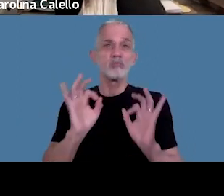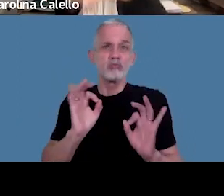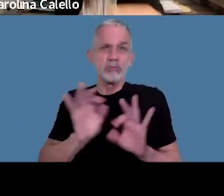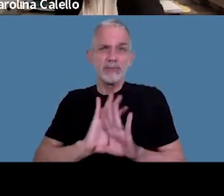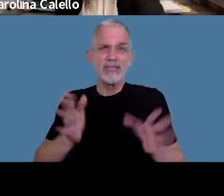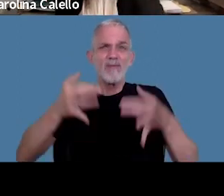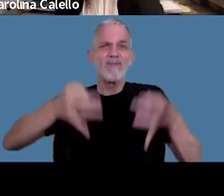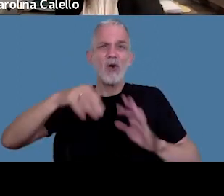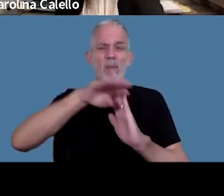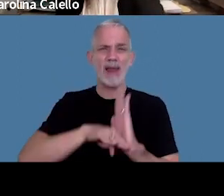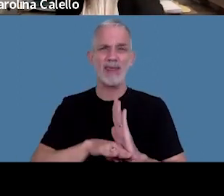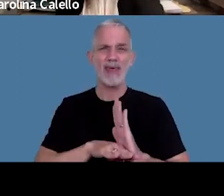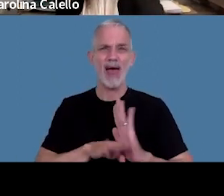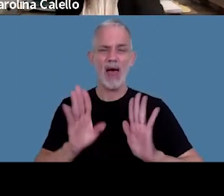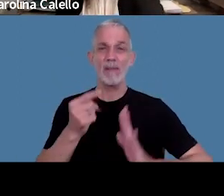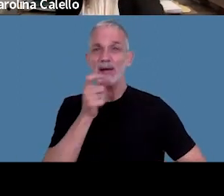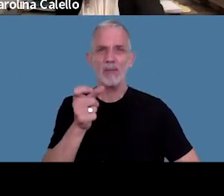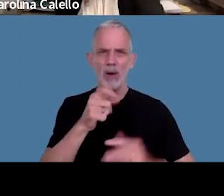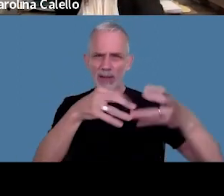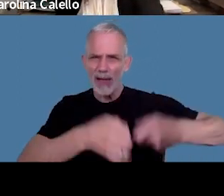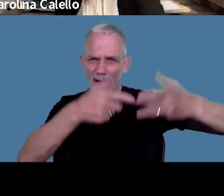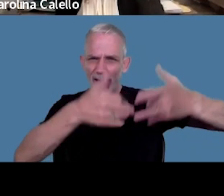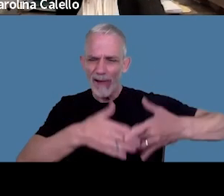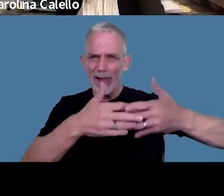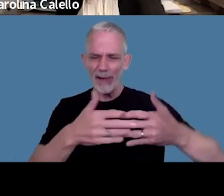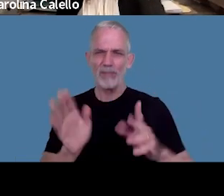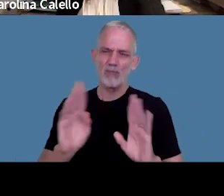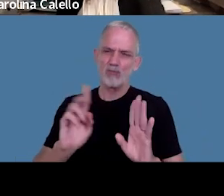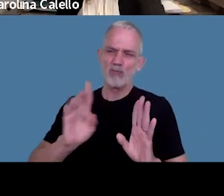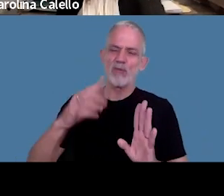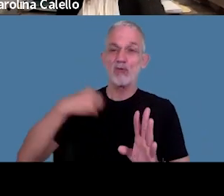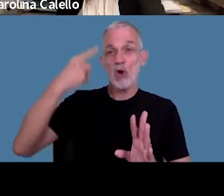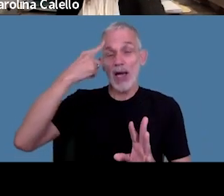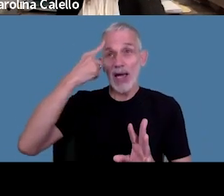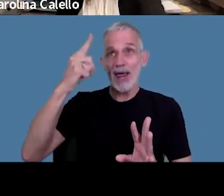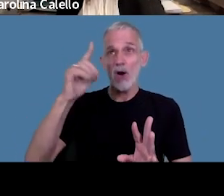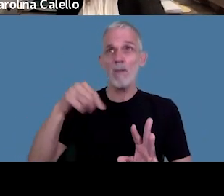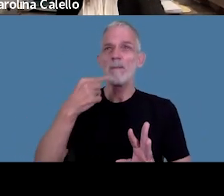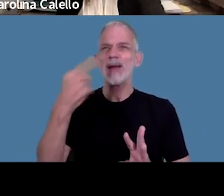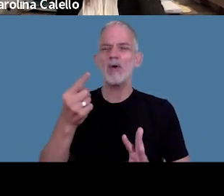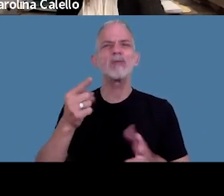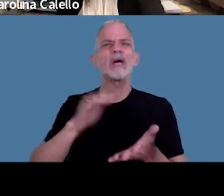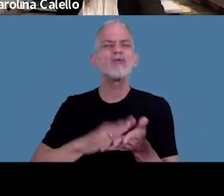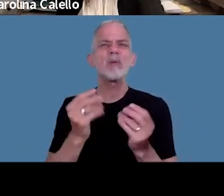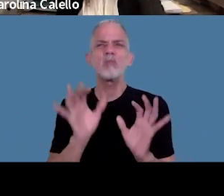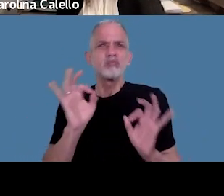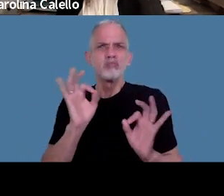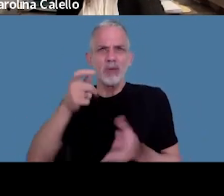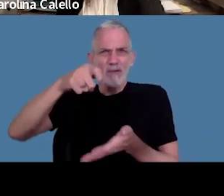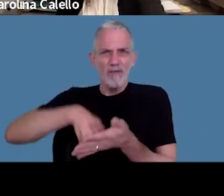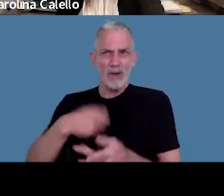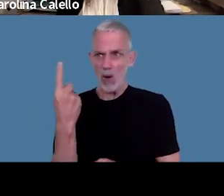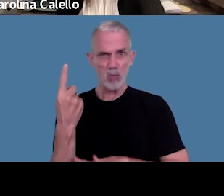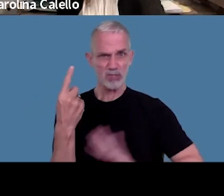formalidad yo a ver si ya contestaron no yo lo que entiendo era que la pregunta era si bastaba con una firma